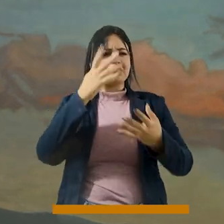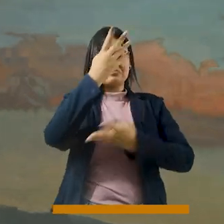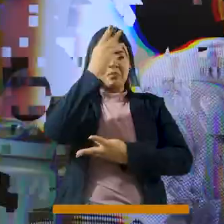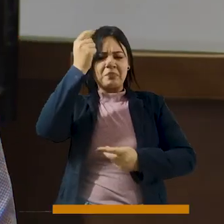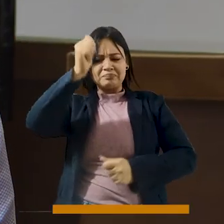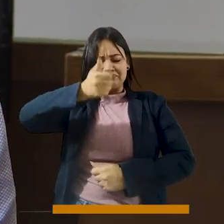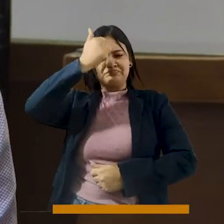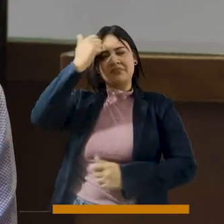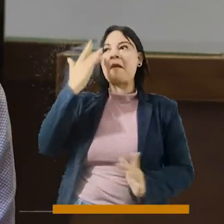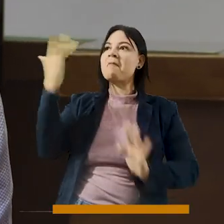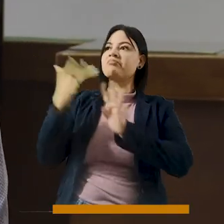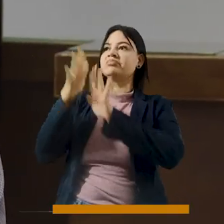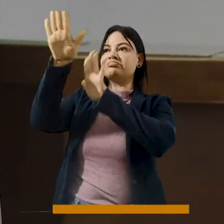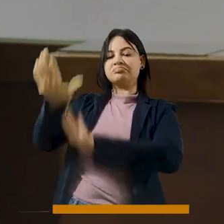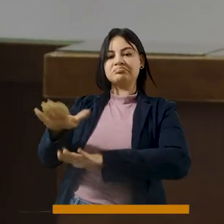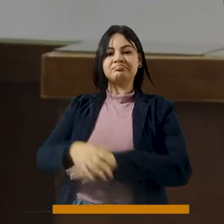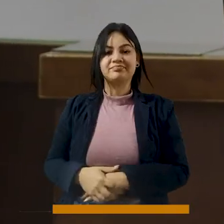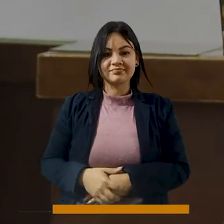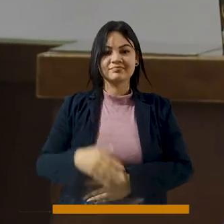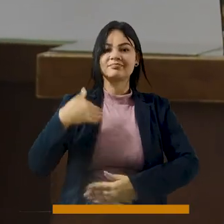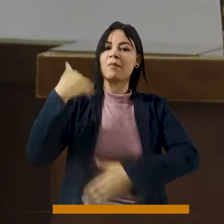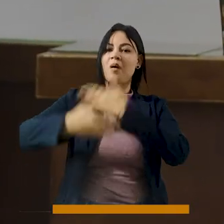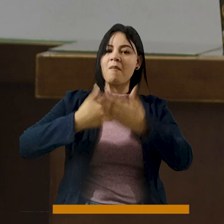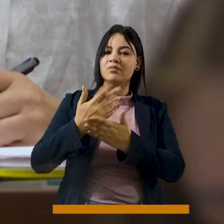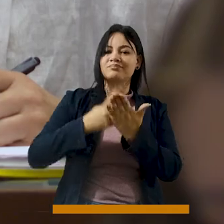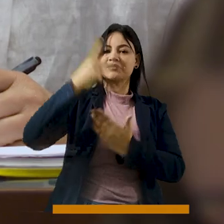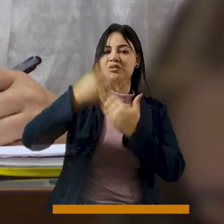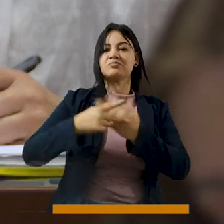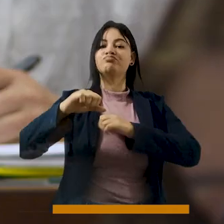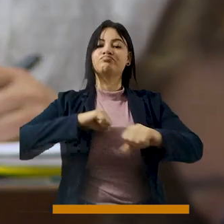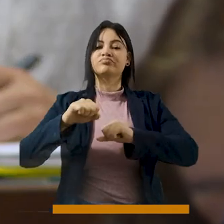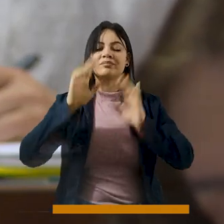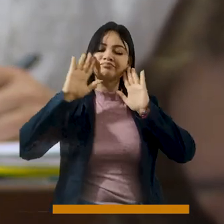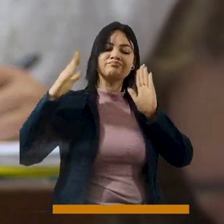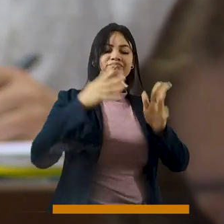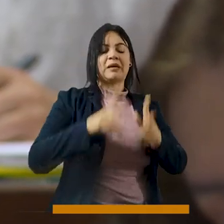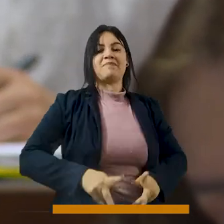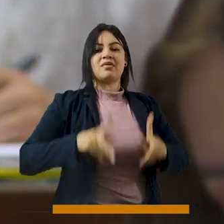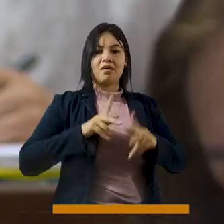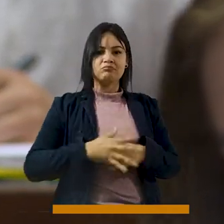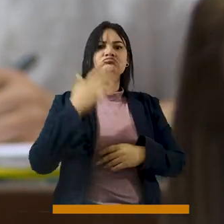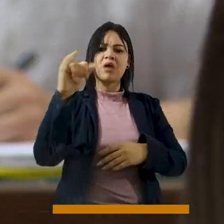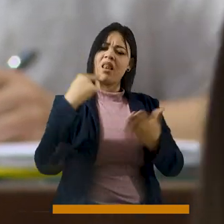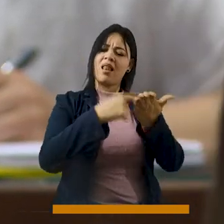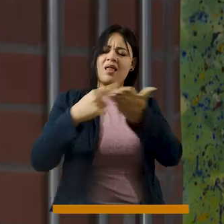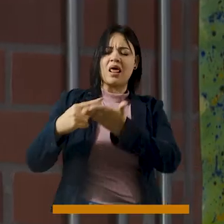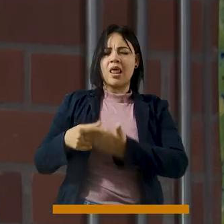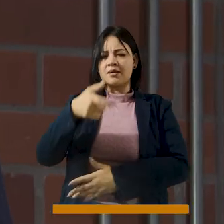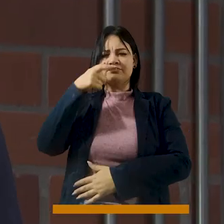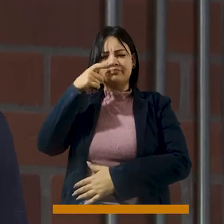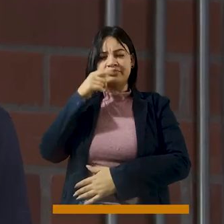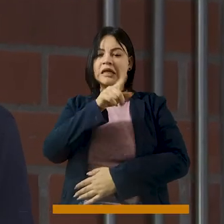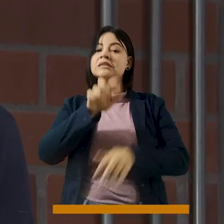sus principios, que quizás no se veía. Y que hemos venido desarrollando proyectos y acciones en favor de la vida. Hemos hecho inclusive ya debate de control